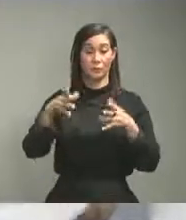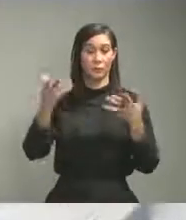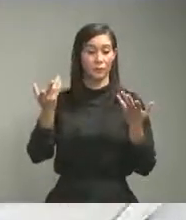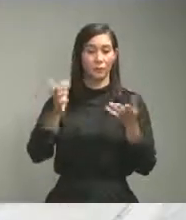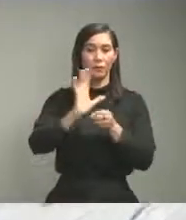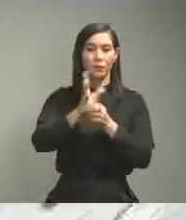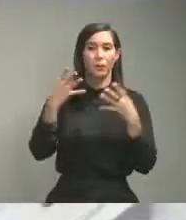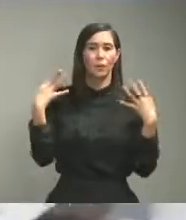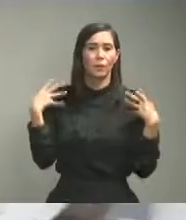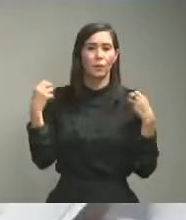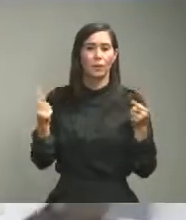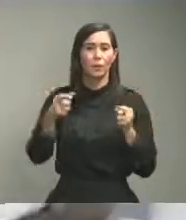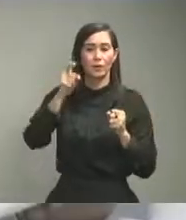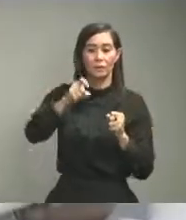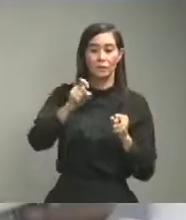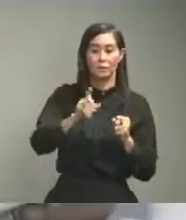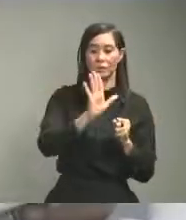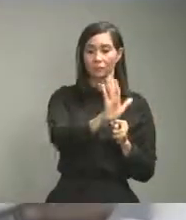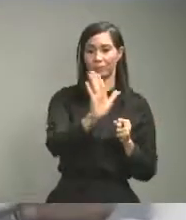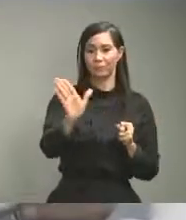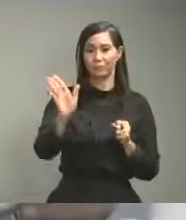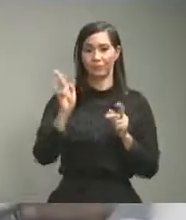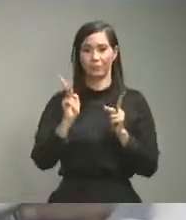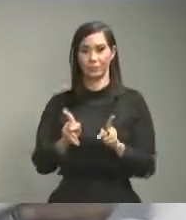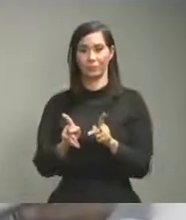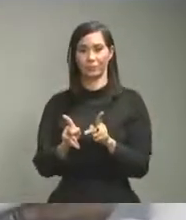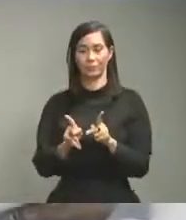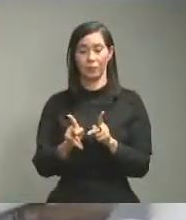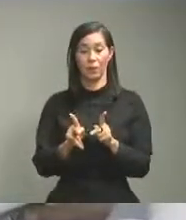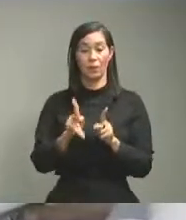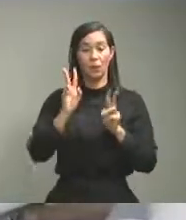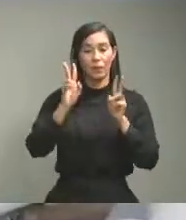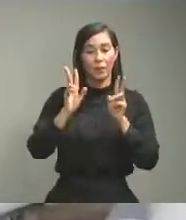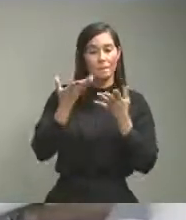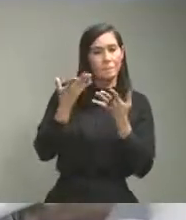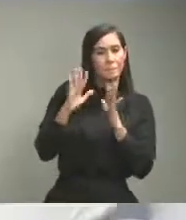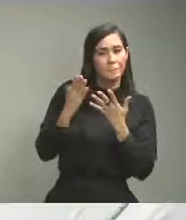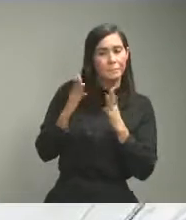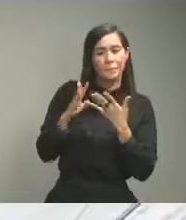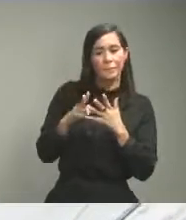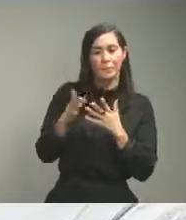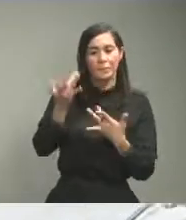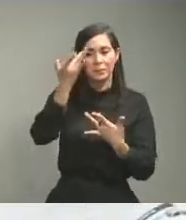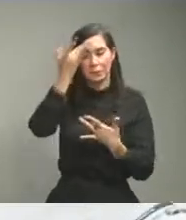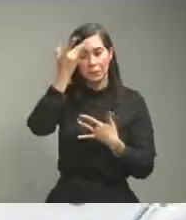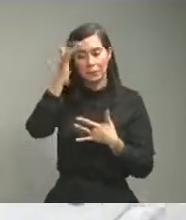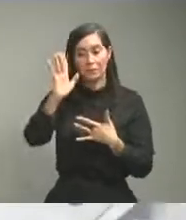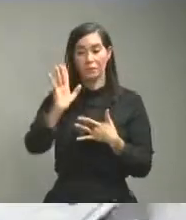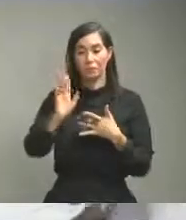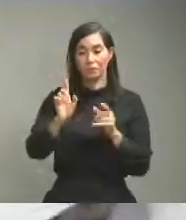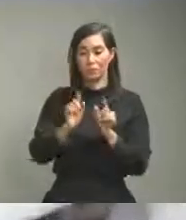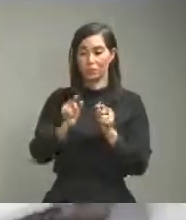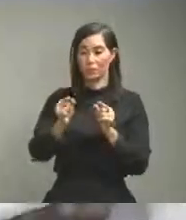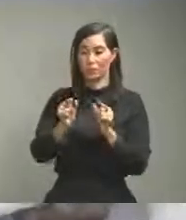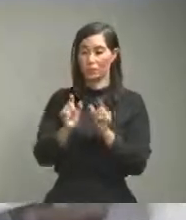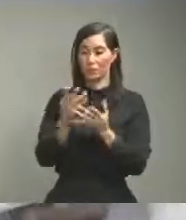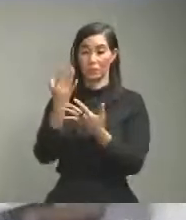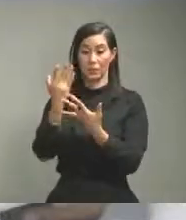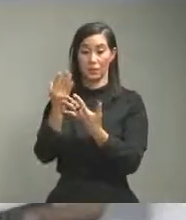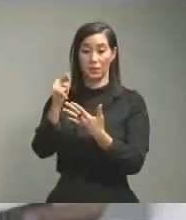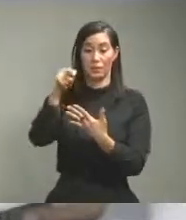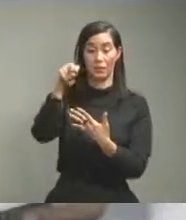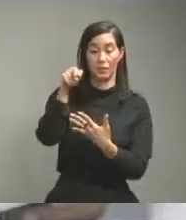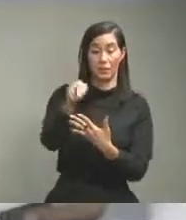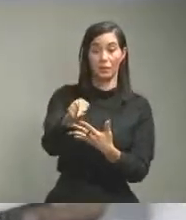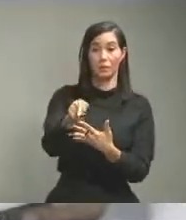necesitan las personas los sospechosos están dentro del mapa de a confirmar que